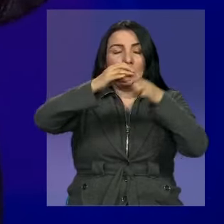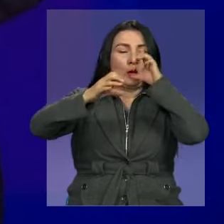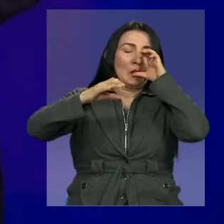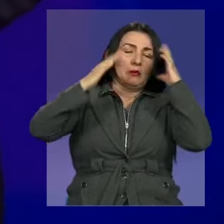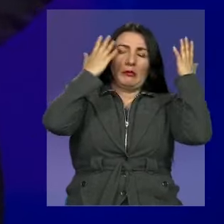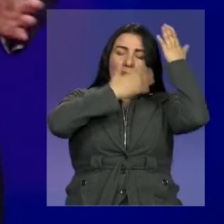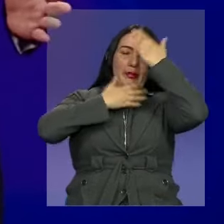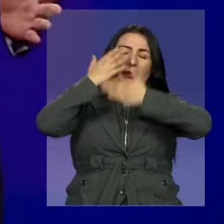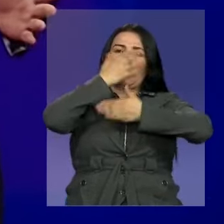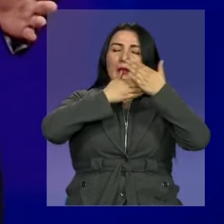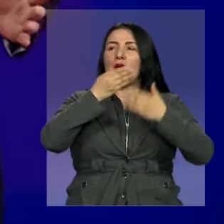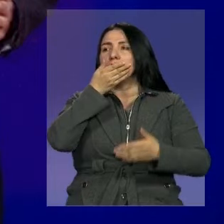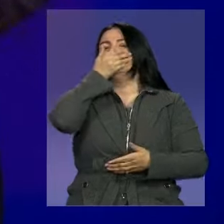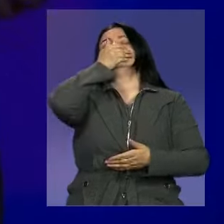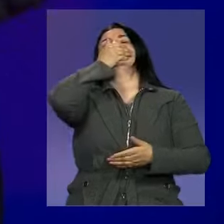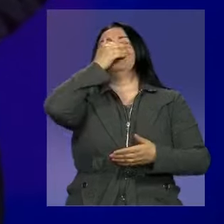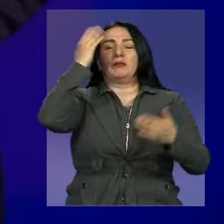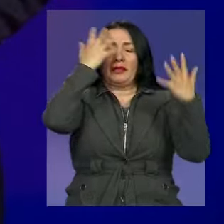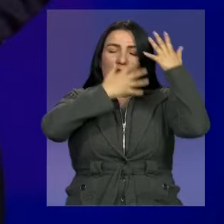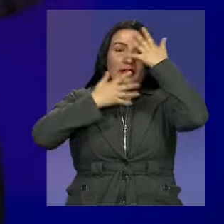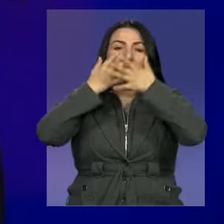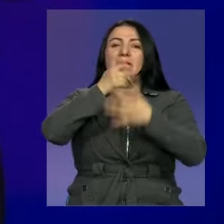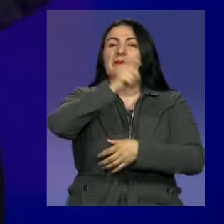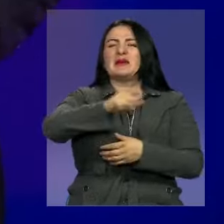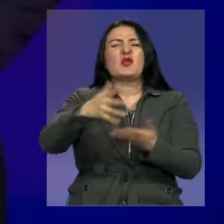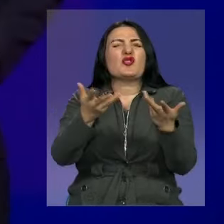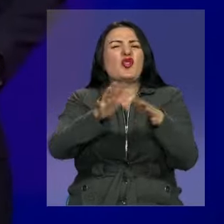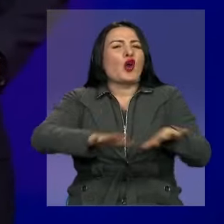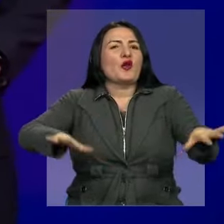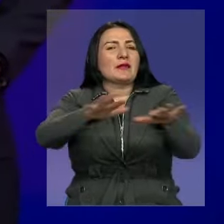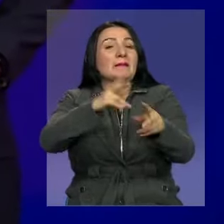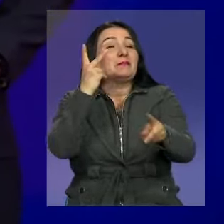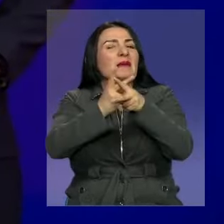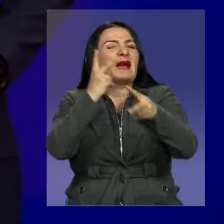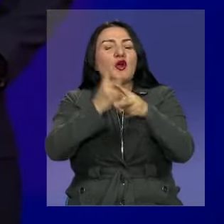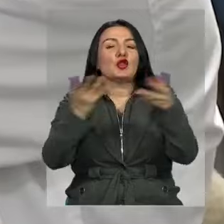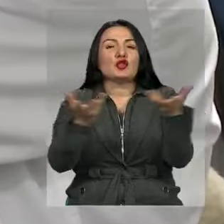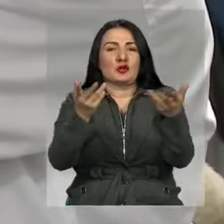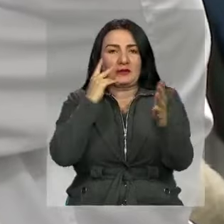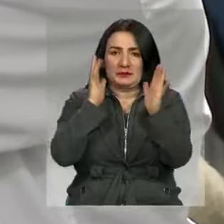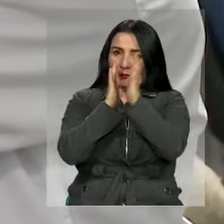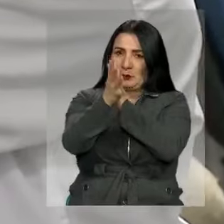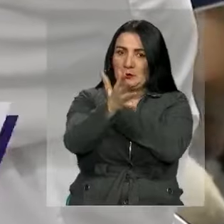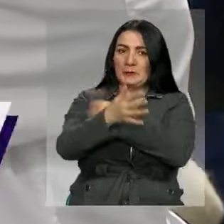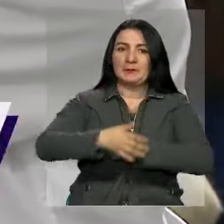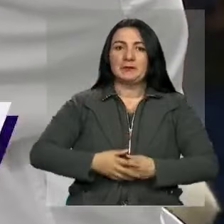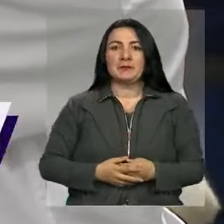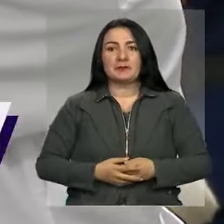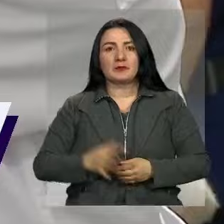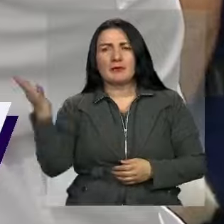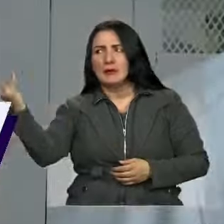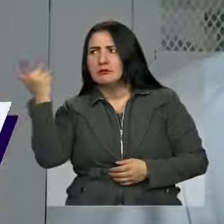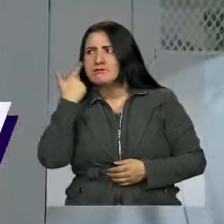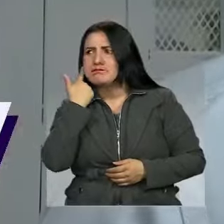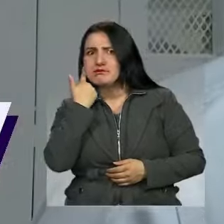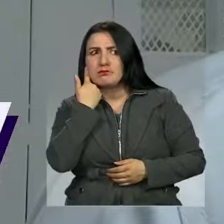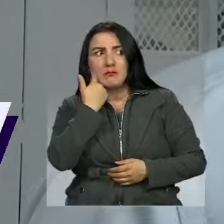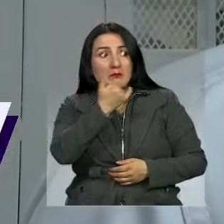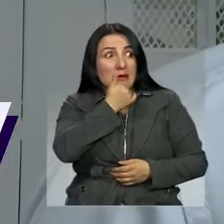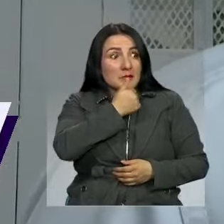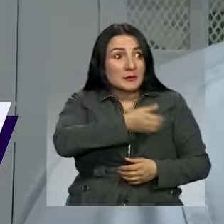década. ¿En qué zona se presentaron los principales reportes? Aquí le contamos. Aunque escuchar casos de personas